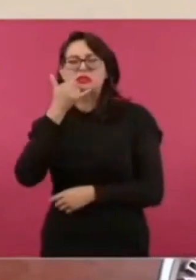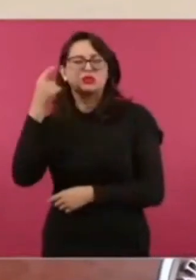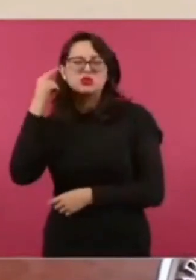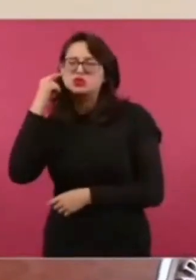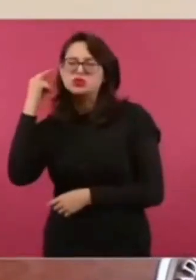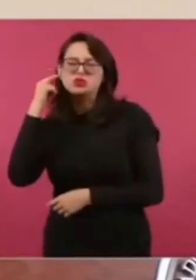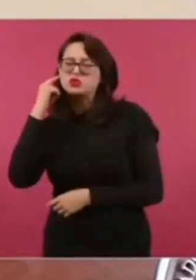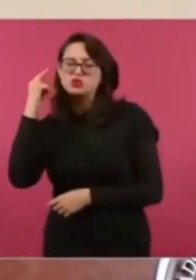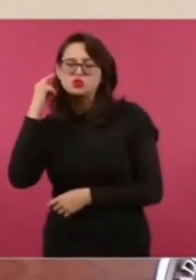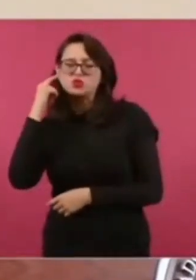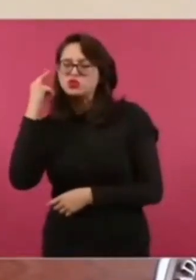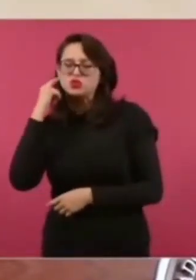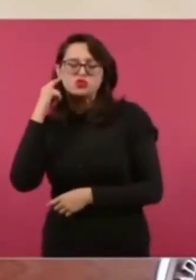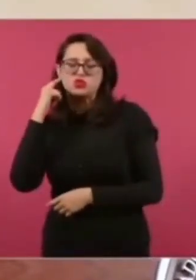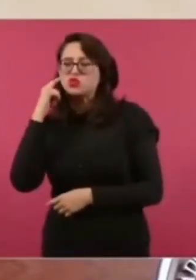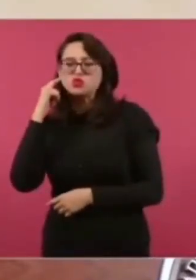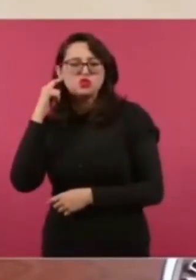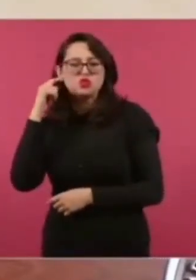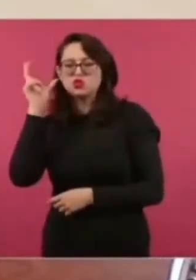No oigo.